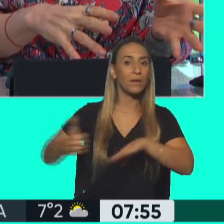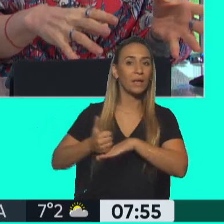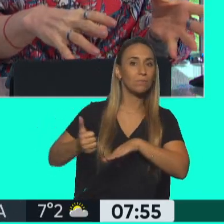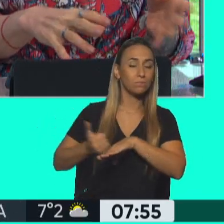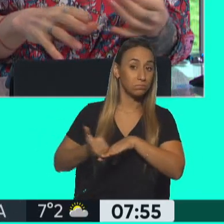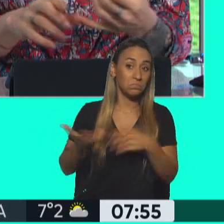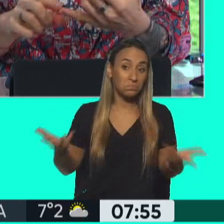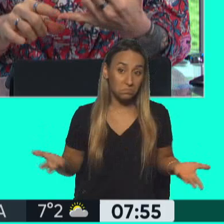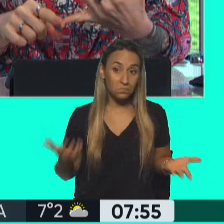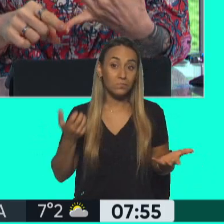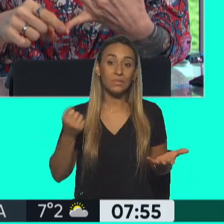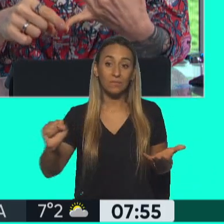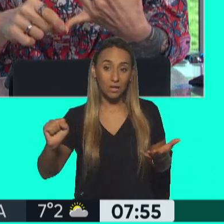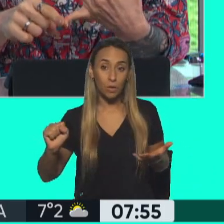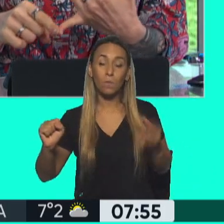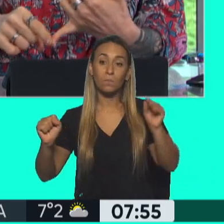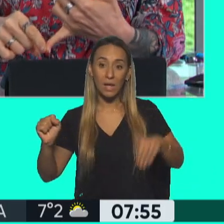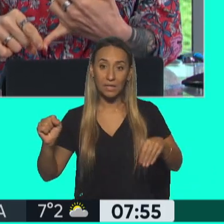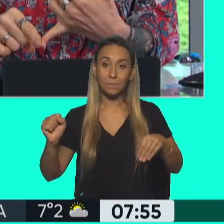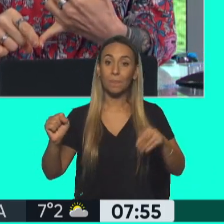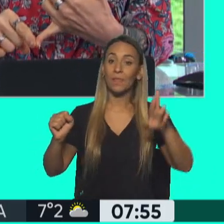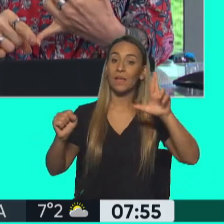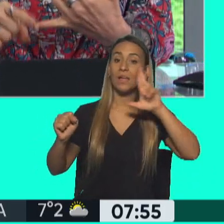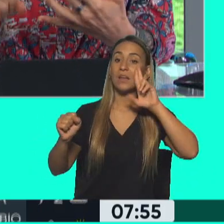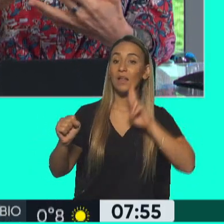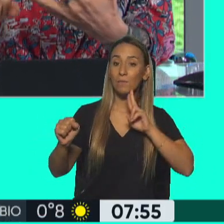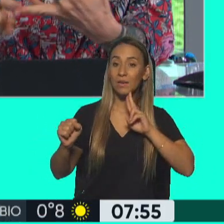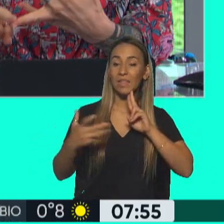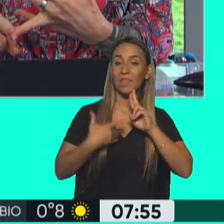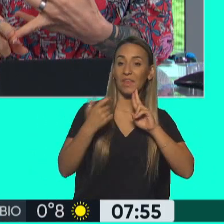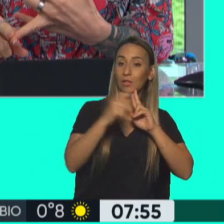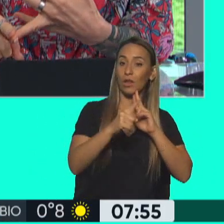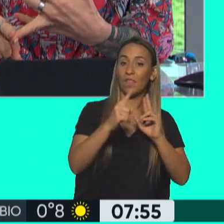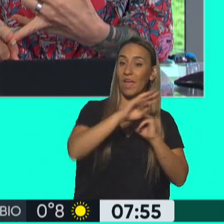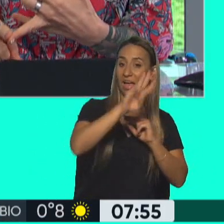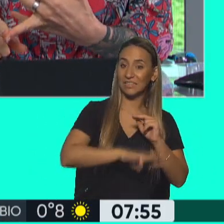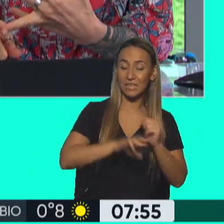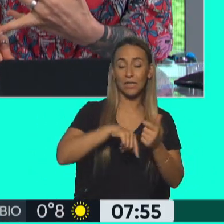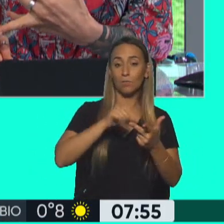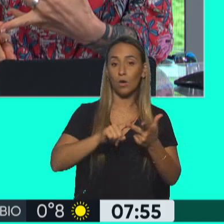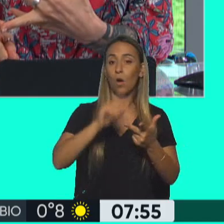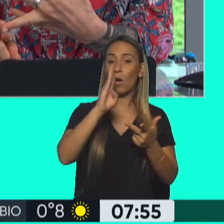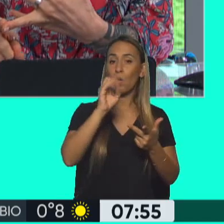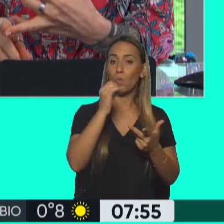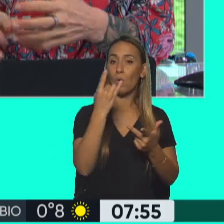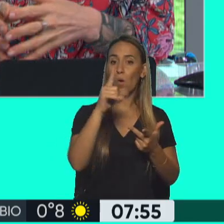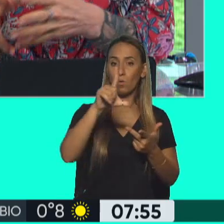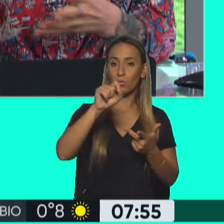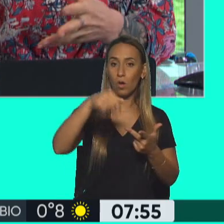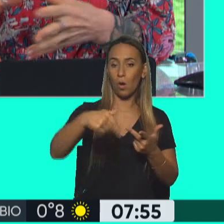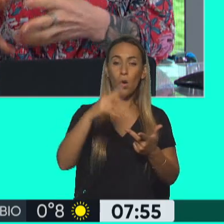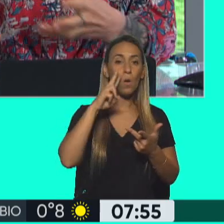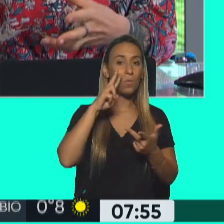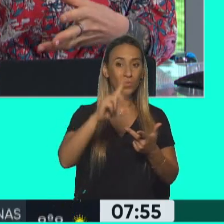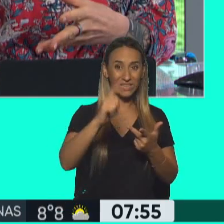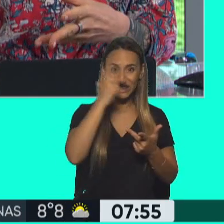ausencia de Hugo de Pedro con la ausencia de Fernanda Raberta, la titular del ANSES, tampoco estuvo Luana Volnovich, la titular del PAMI, con lo